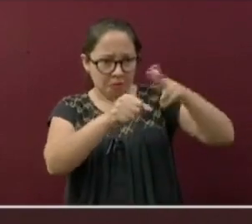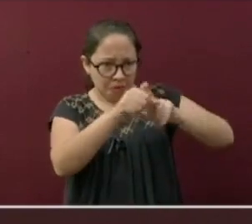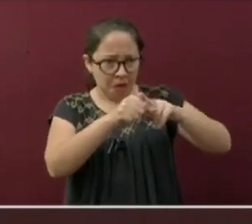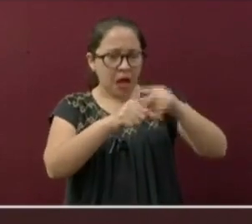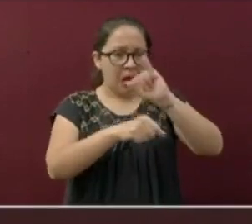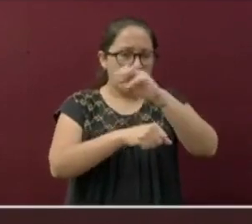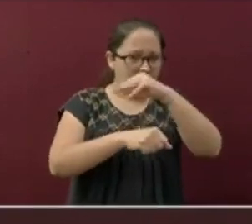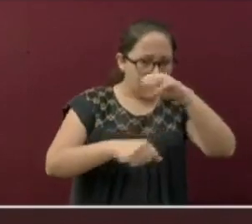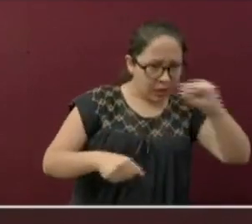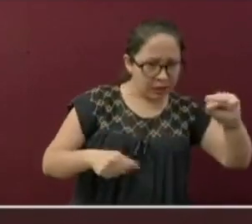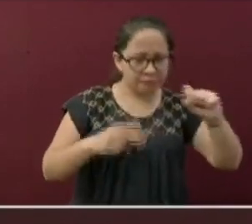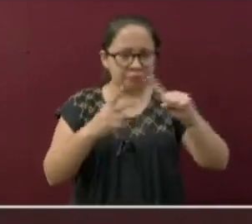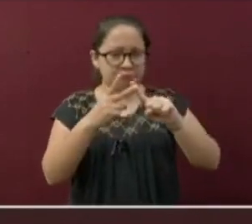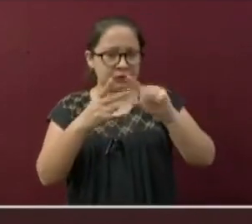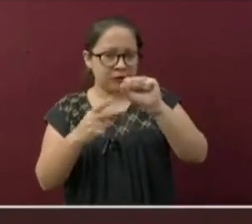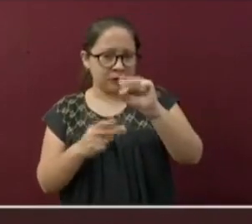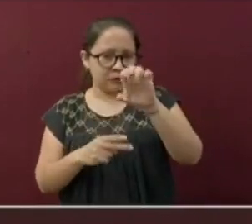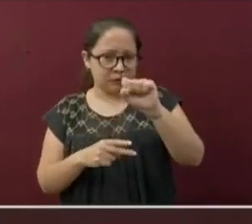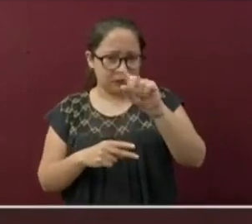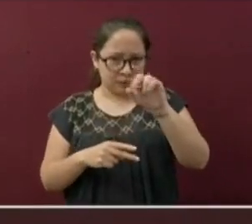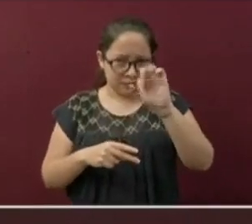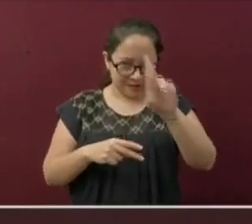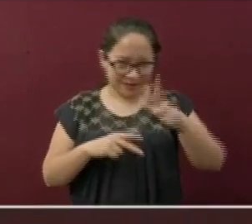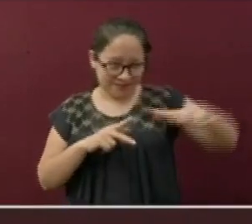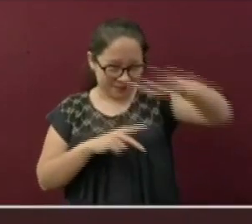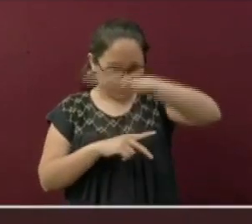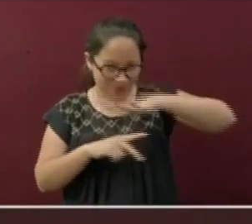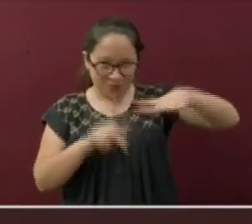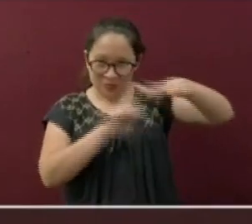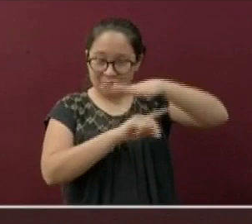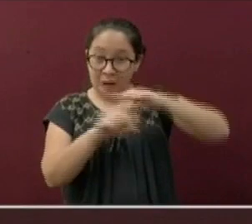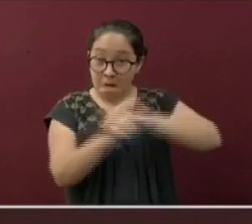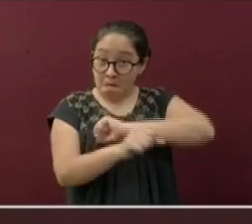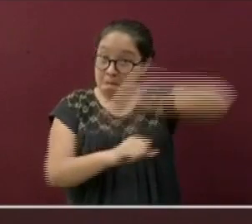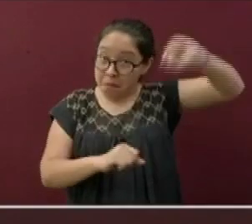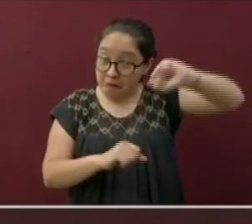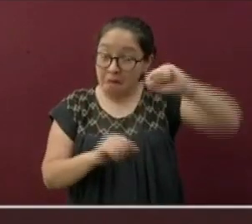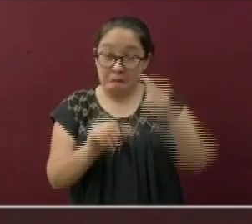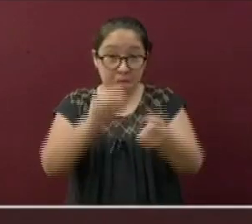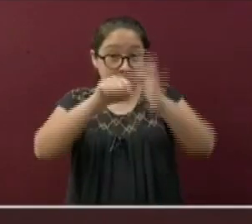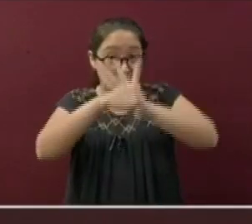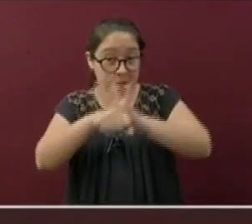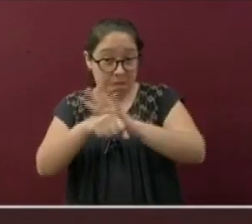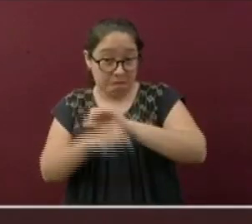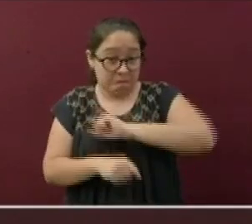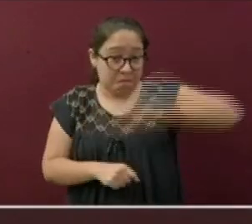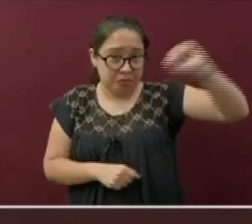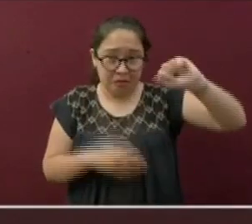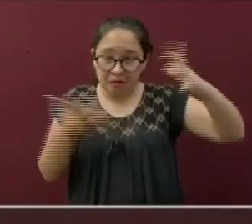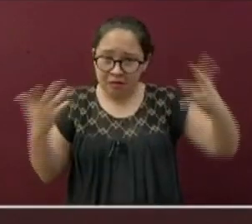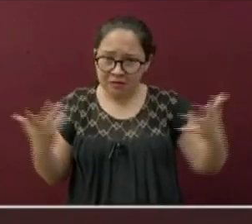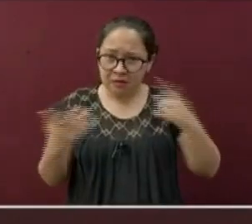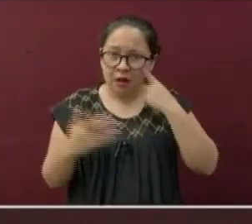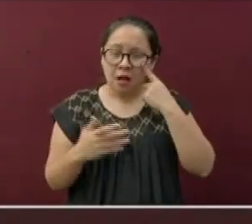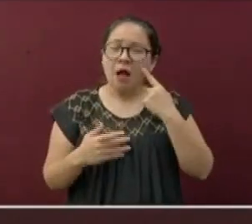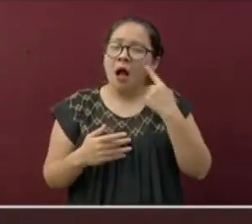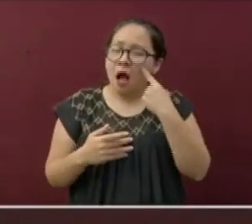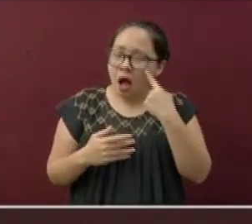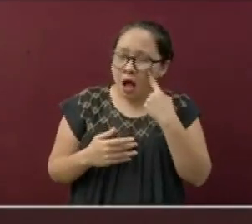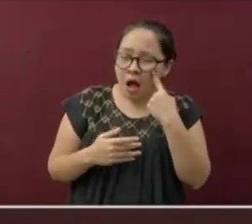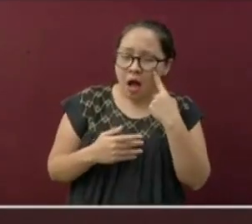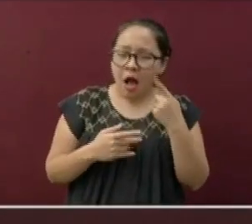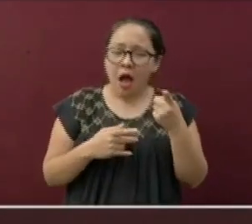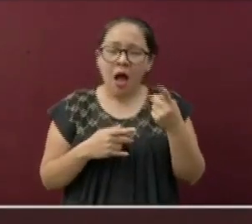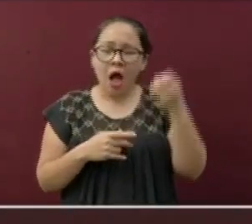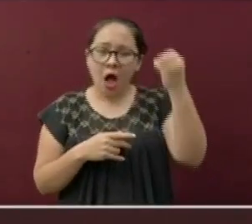IMSS como de Césber, en esa región, se han incrementado. En dicho parámetro, estamos